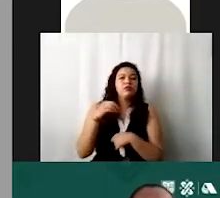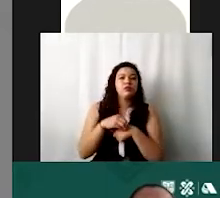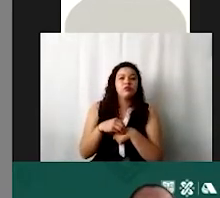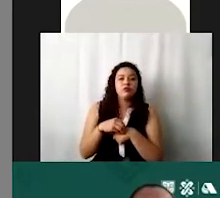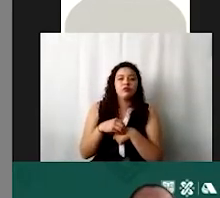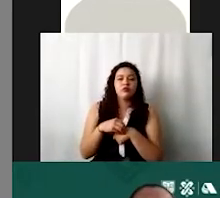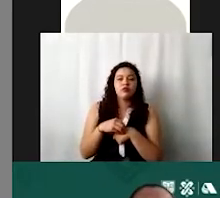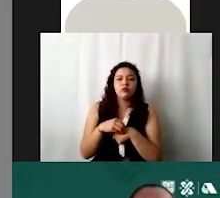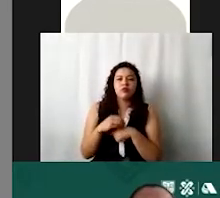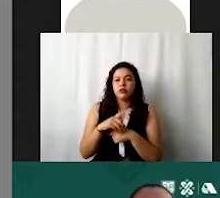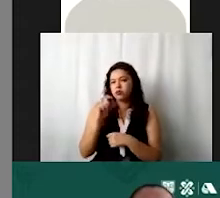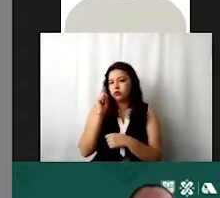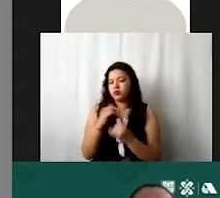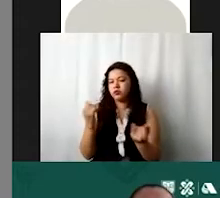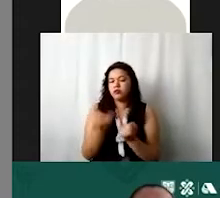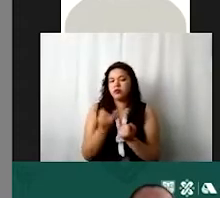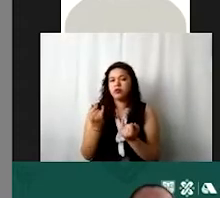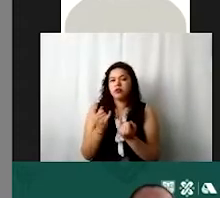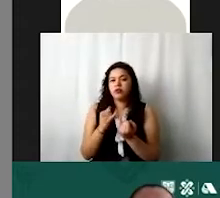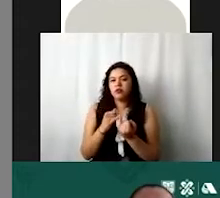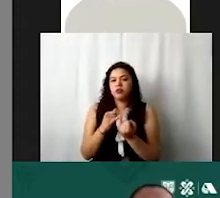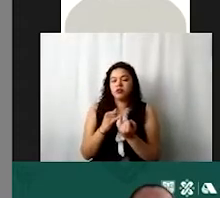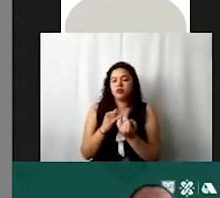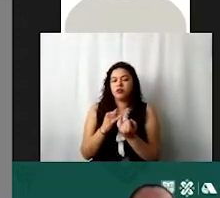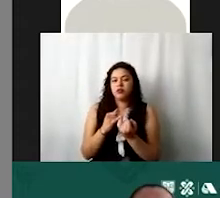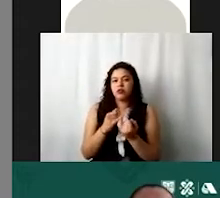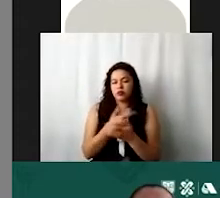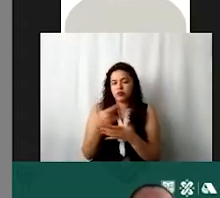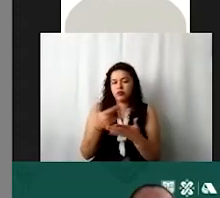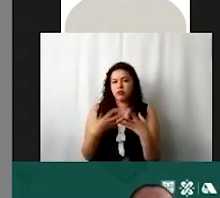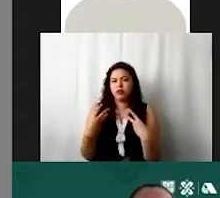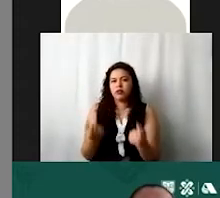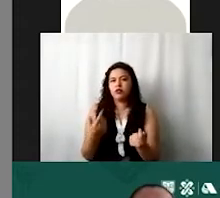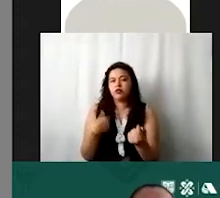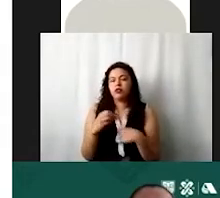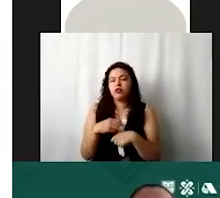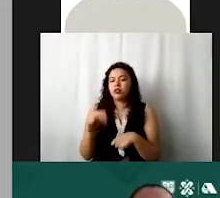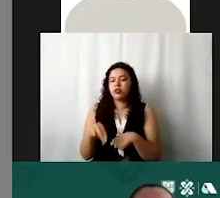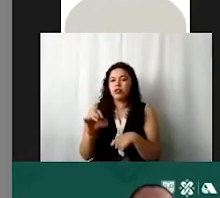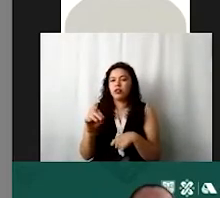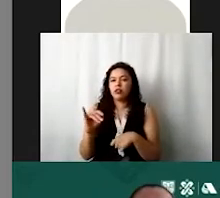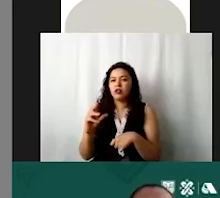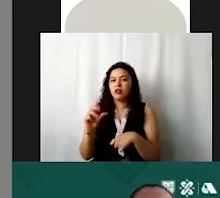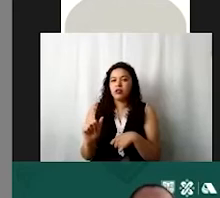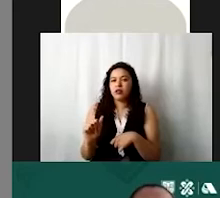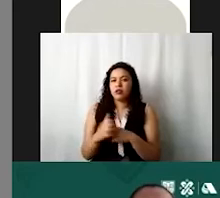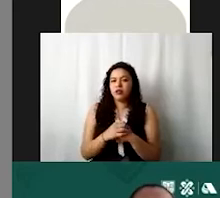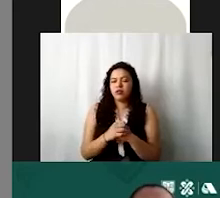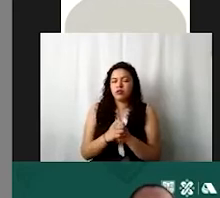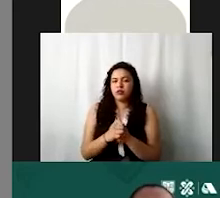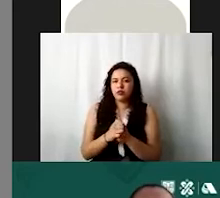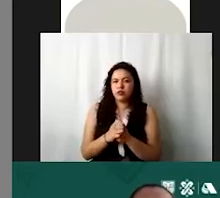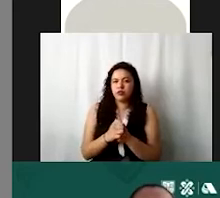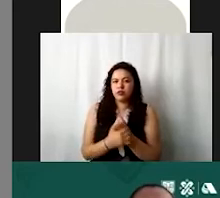lo mismo que metimos en nuestras cuentas de gastos por ejemplo si metimos nómina en nuestro